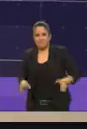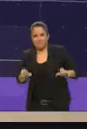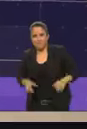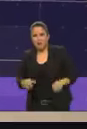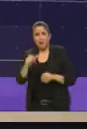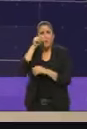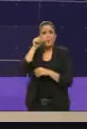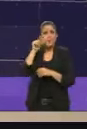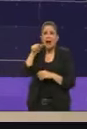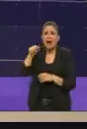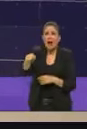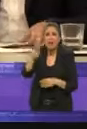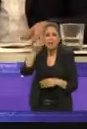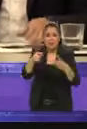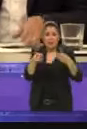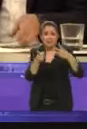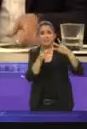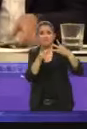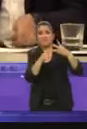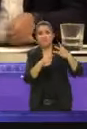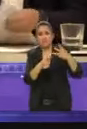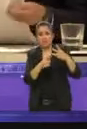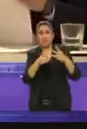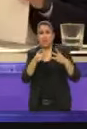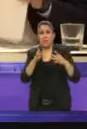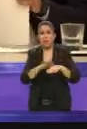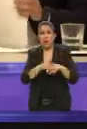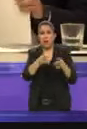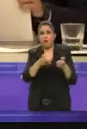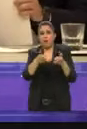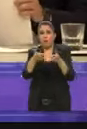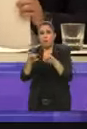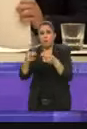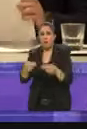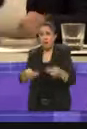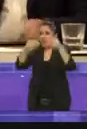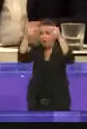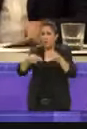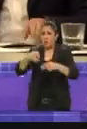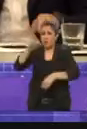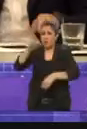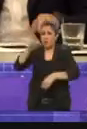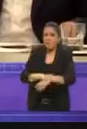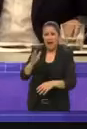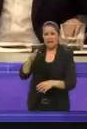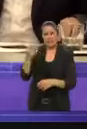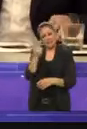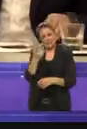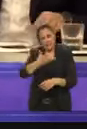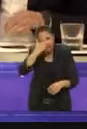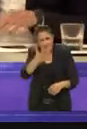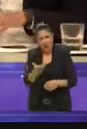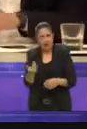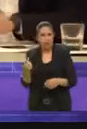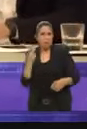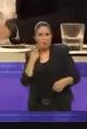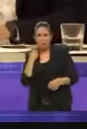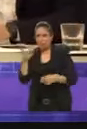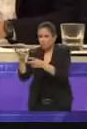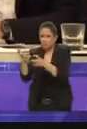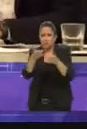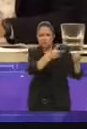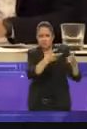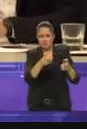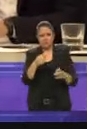es la tercera alcaldía donde más robos de negocio hay necesitamos hablar en serio de una política económica real